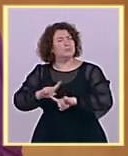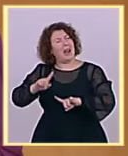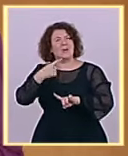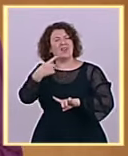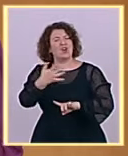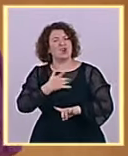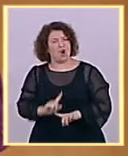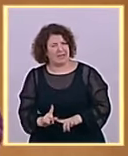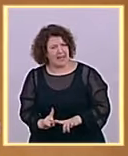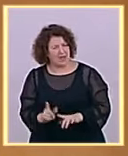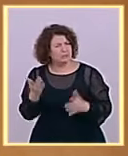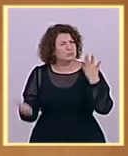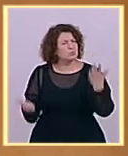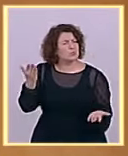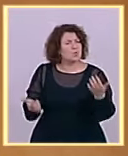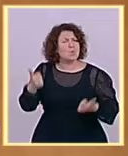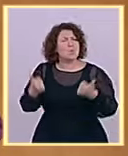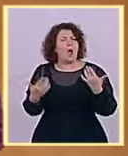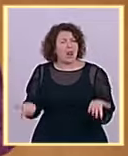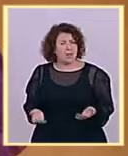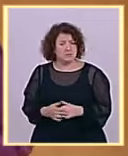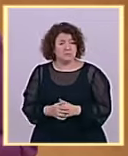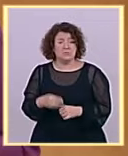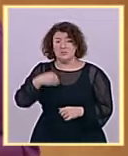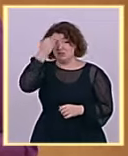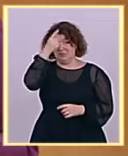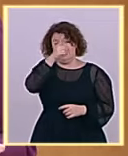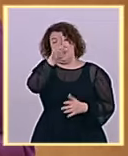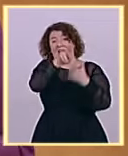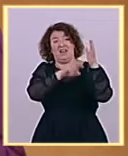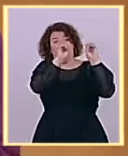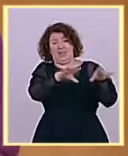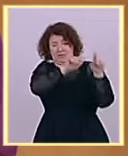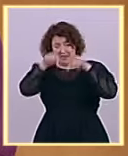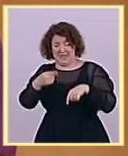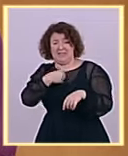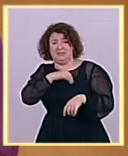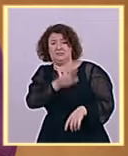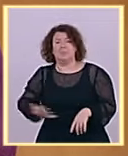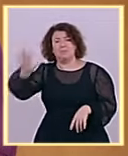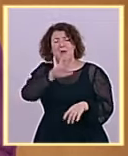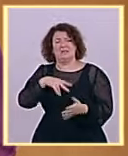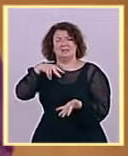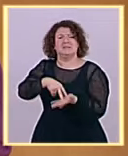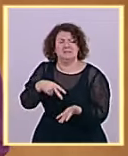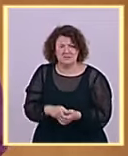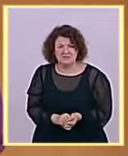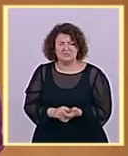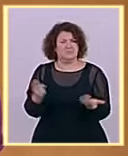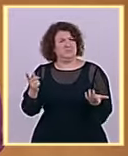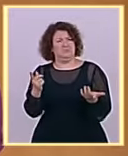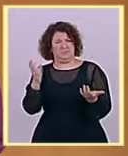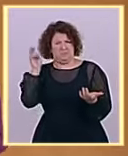política nacional. Desde luego, no a poner en duda la legitimidad de este Gobierno, que lo hace usted todos los días. Y a cada